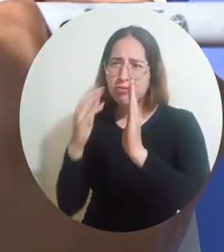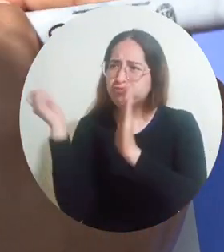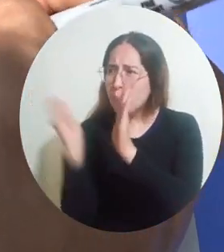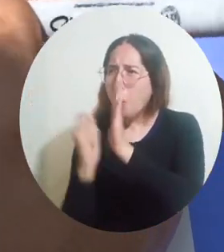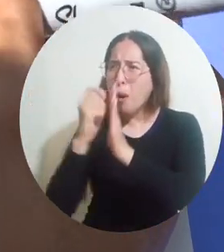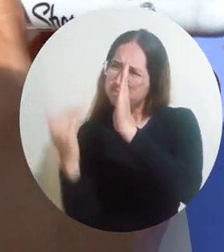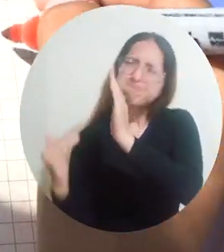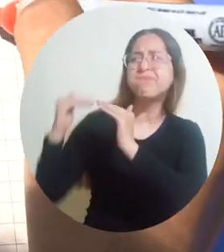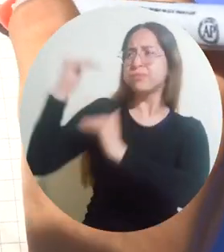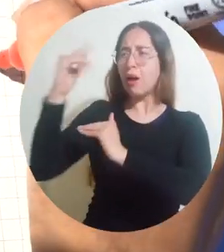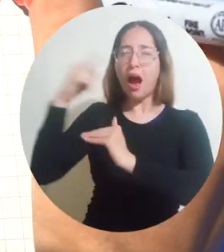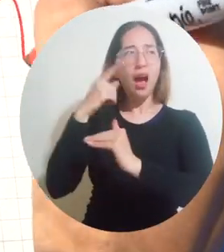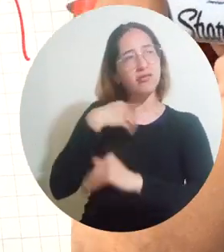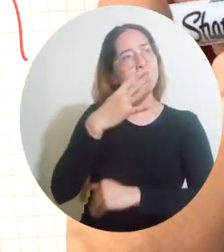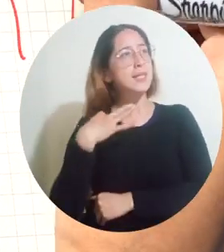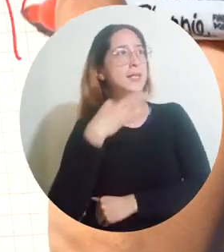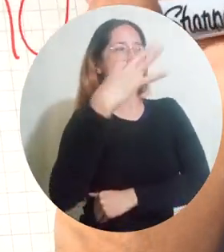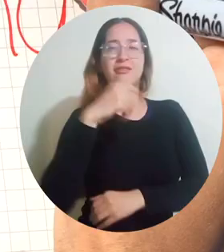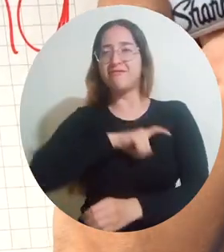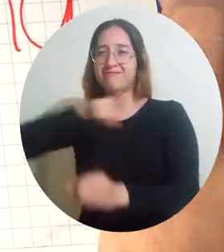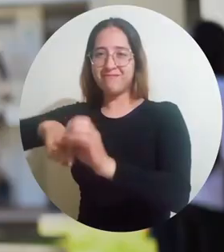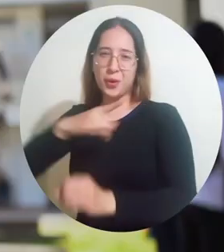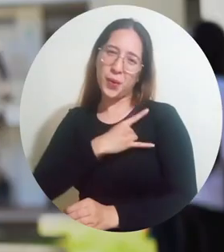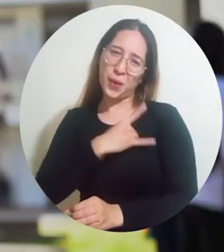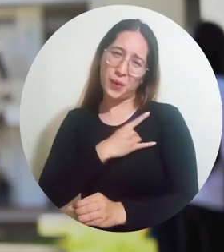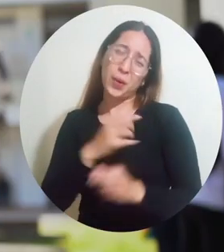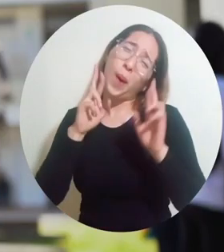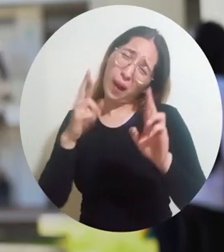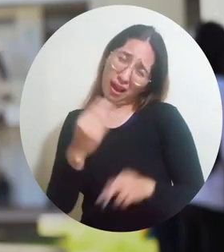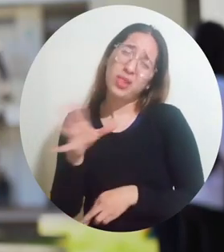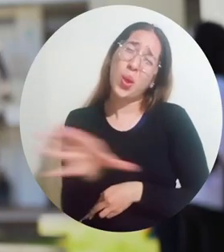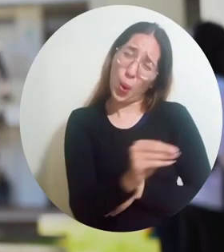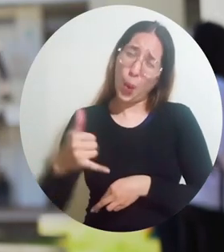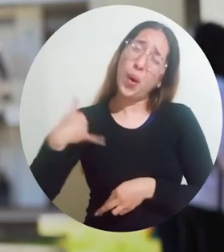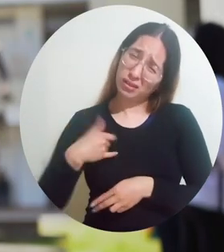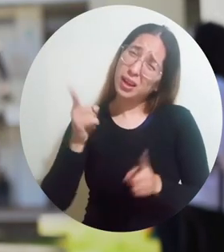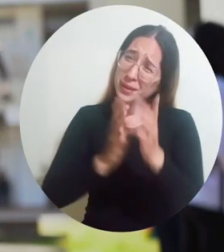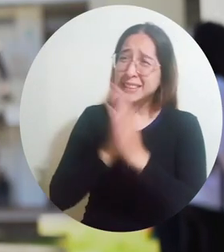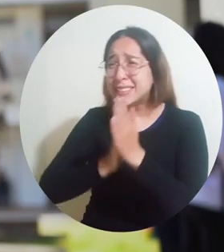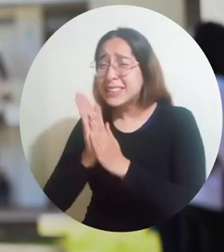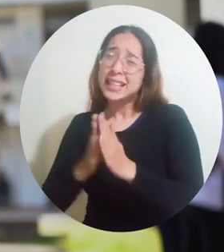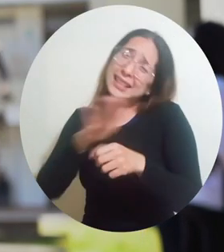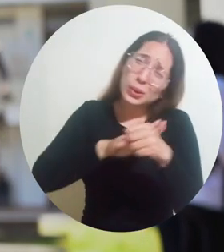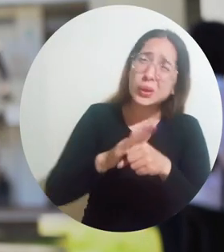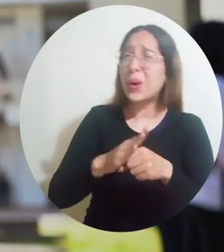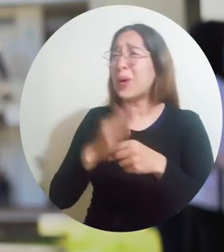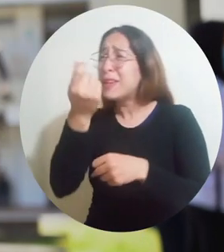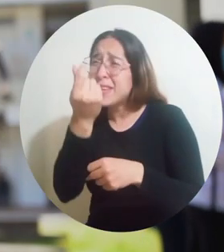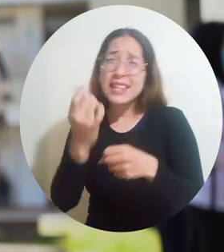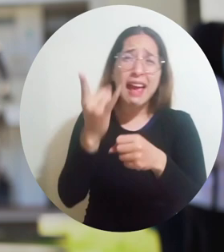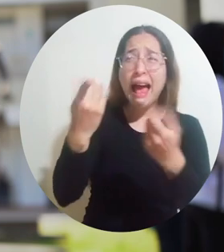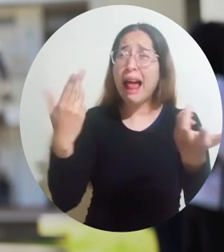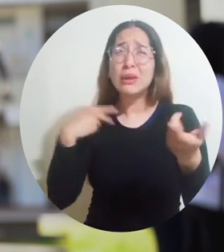quisiera que otros compañeros tuvieran la oportunidad también de llegar aquí. Son muchos jóvenes que tienen sueños por realizar y